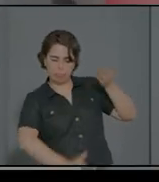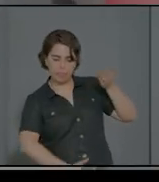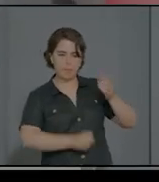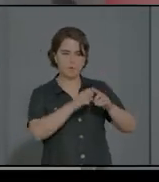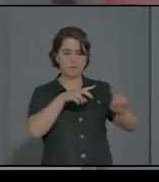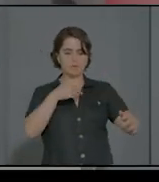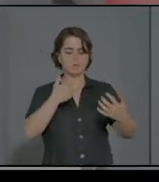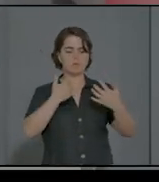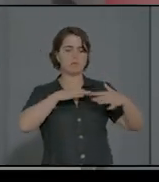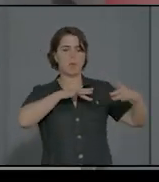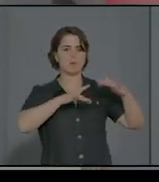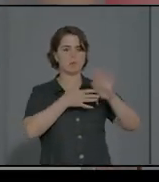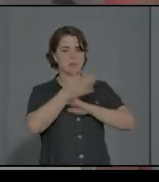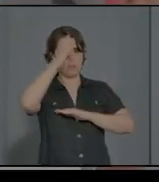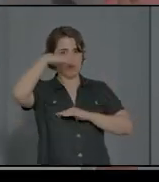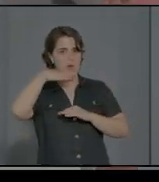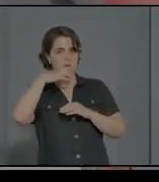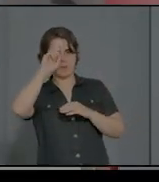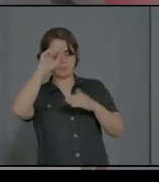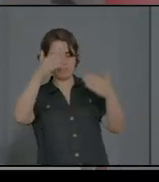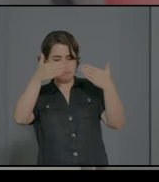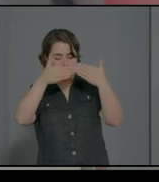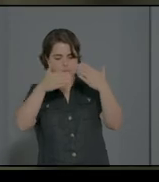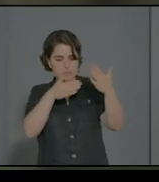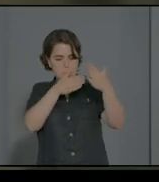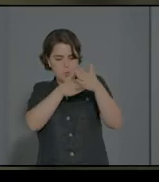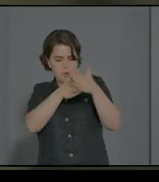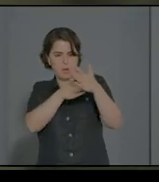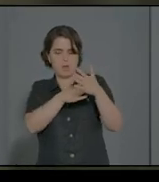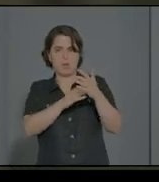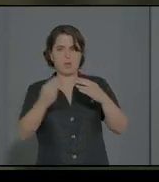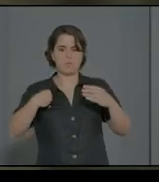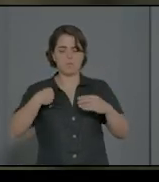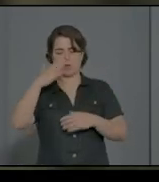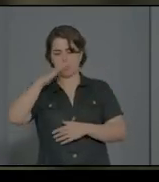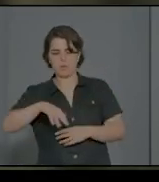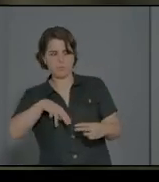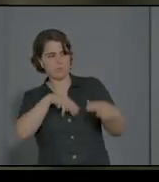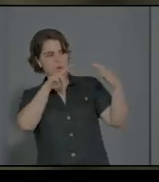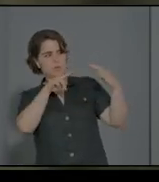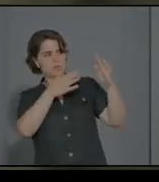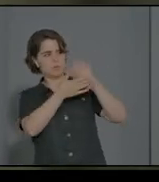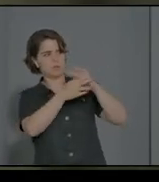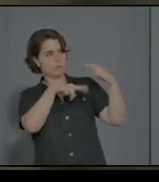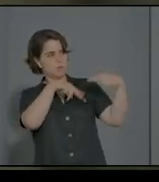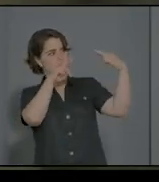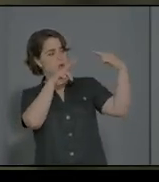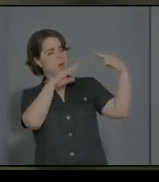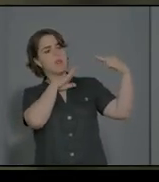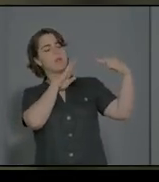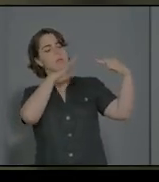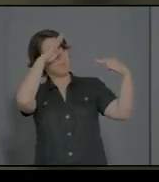en el comienzo. Cuando el niño, pues, lo mira y hay un intercambio cara a cara, el padre se activa, es decir, el